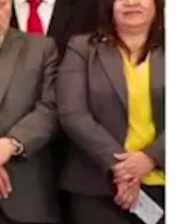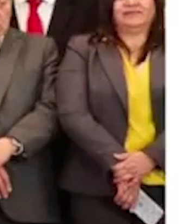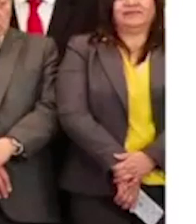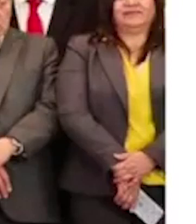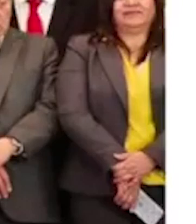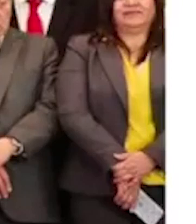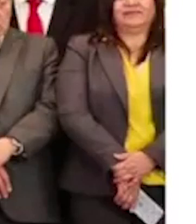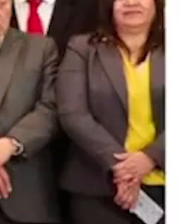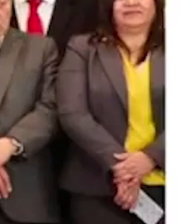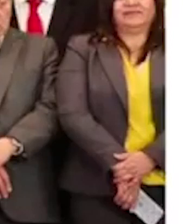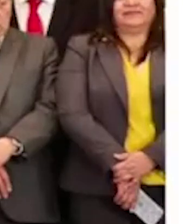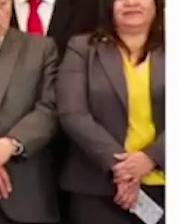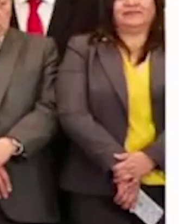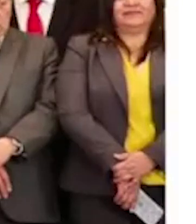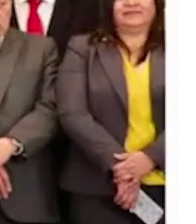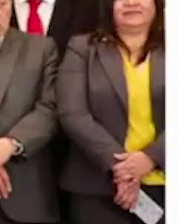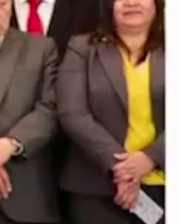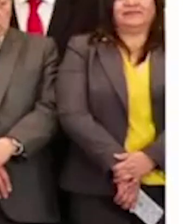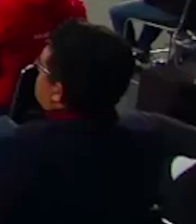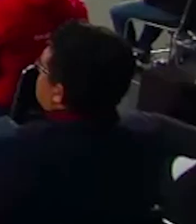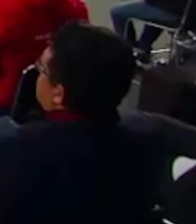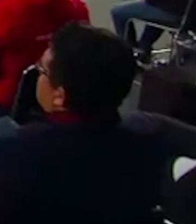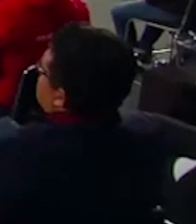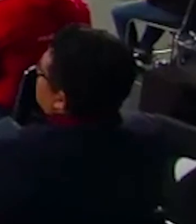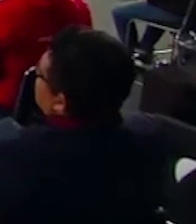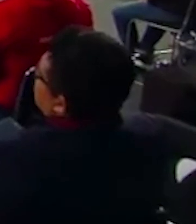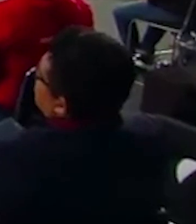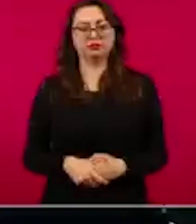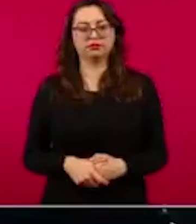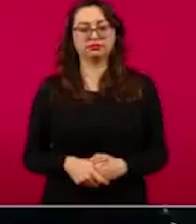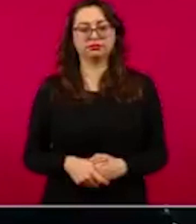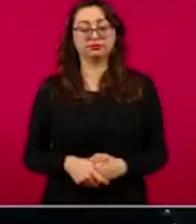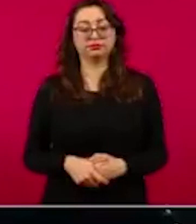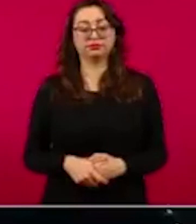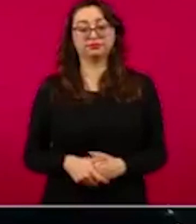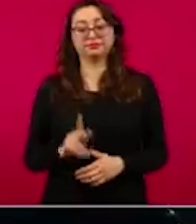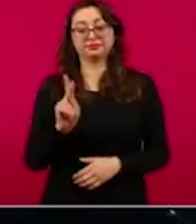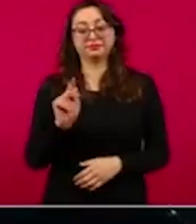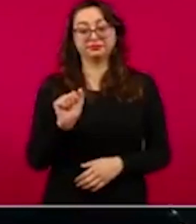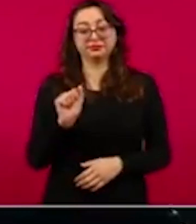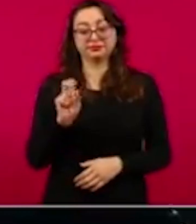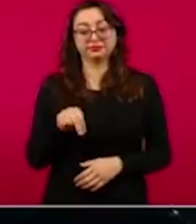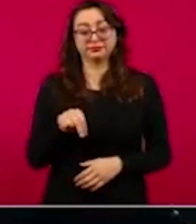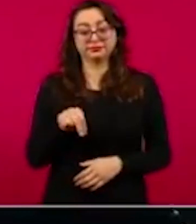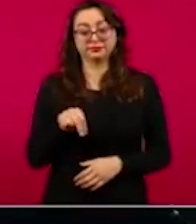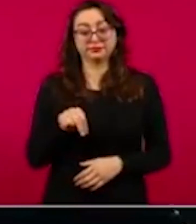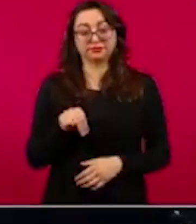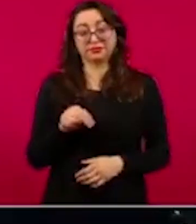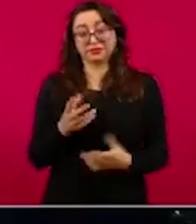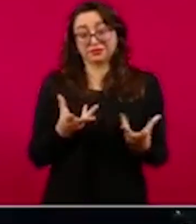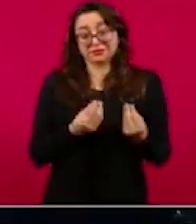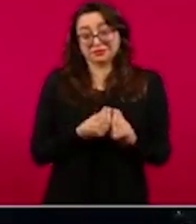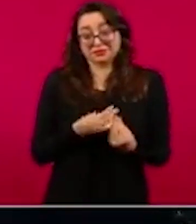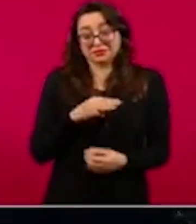AMLO critica a Vapor México y los acusa de promiscuidad política. El presidente Andrés Manuel López Obrador habló sobre el